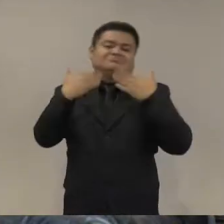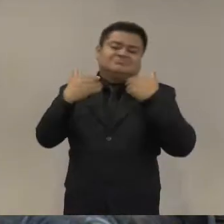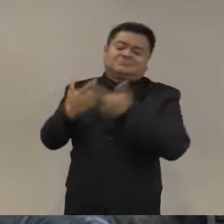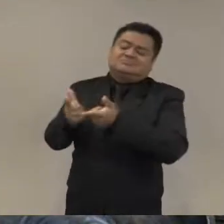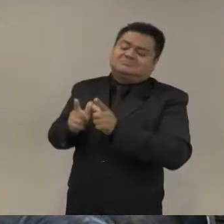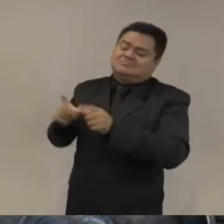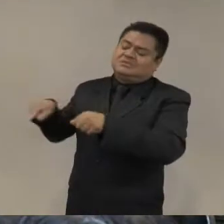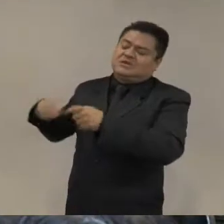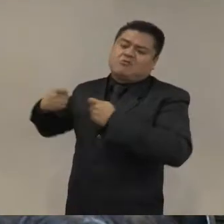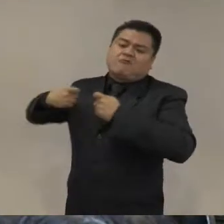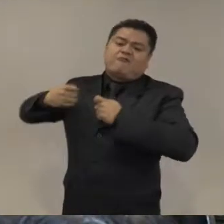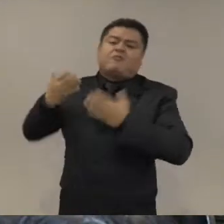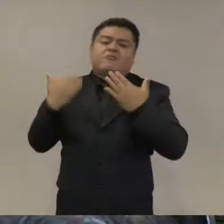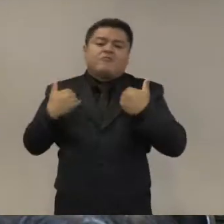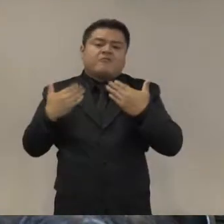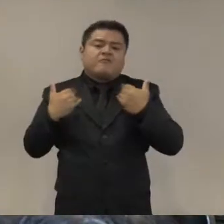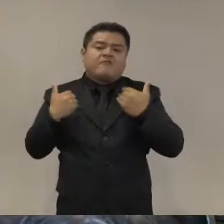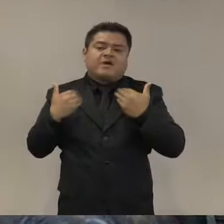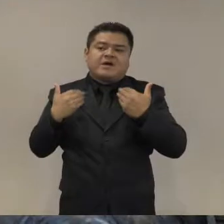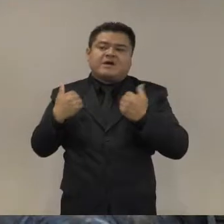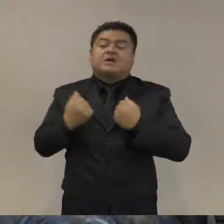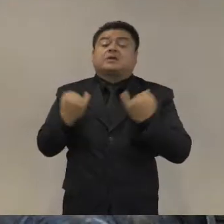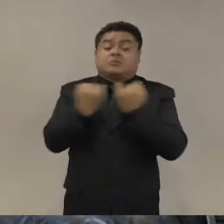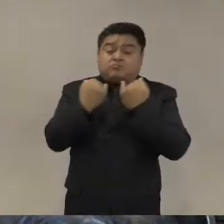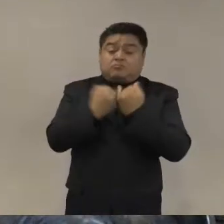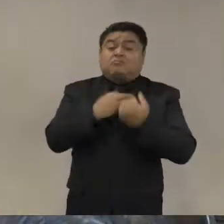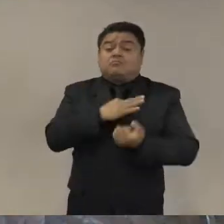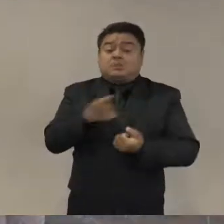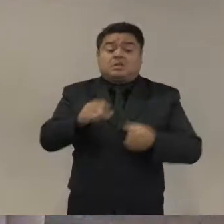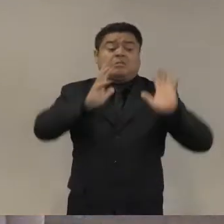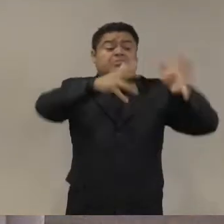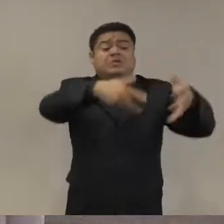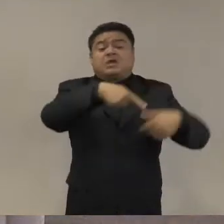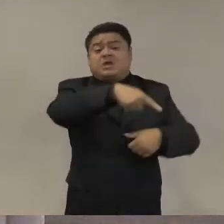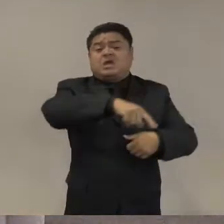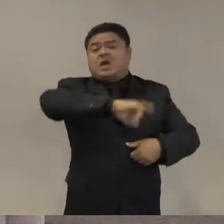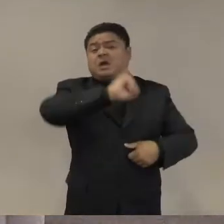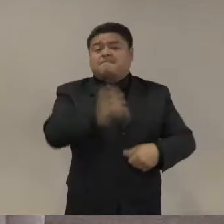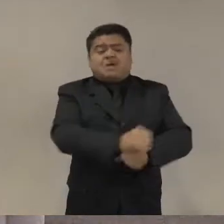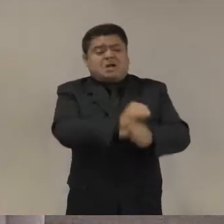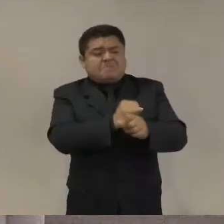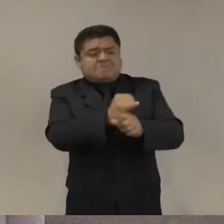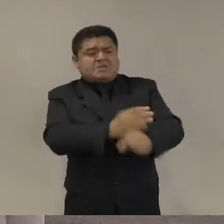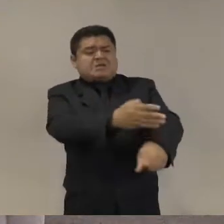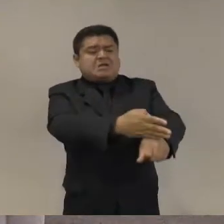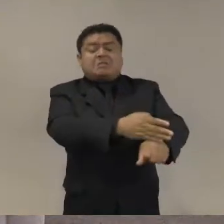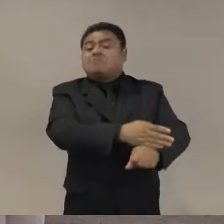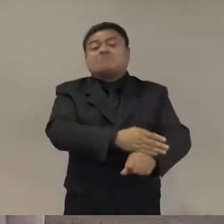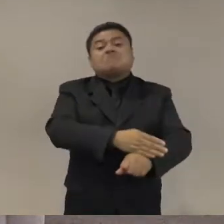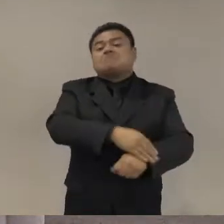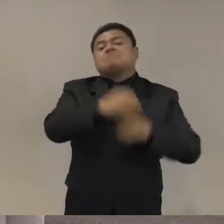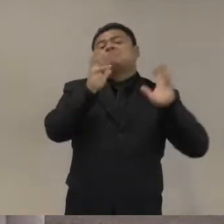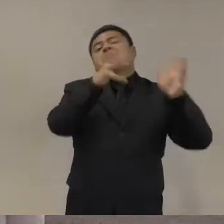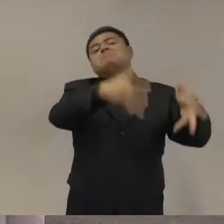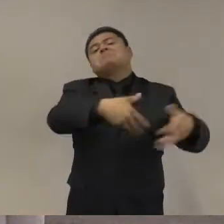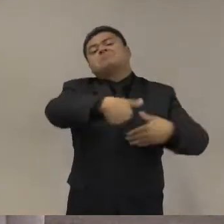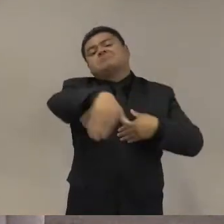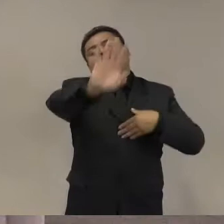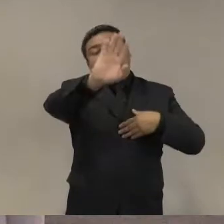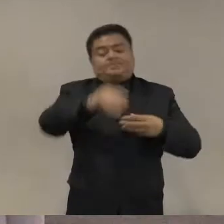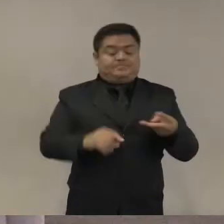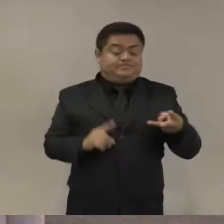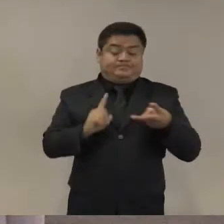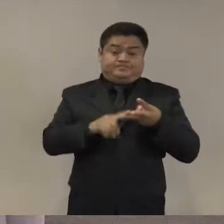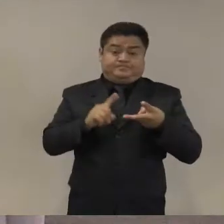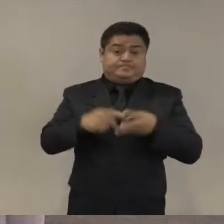posibilidad de que esos casos nunca se investiguen y nunca se castiguen y un último riesgo que nos comentaba es de ampliar